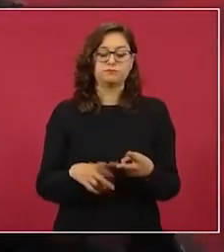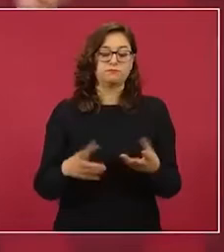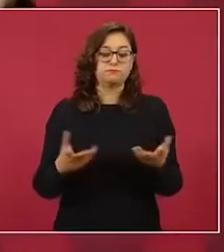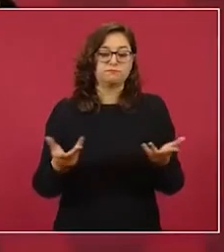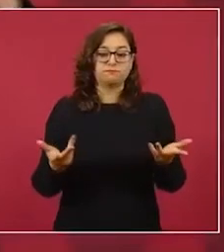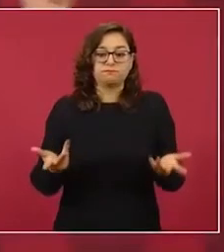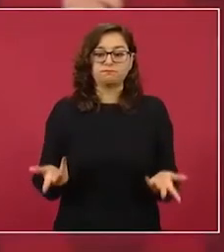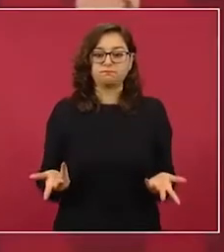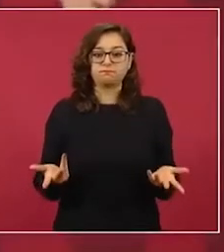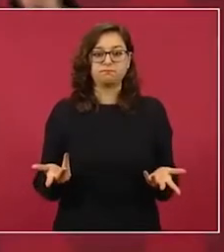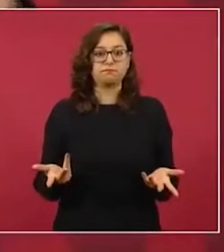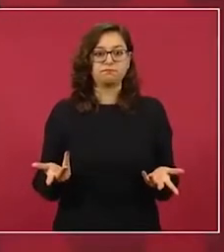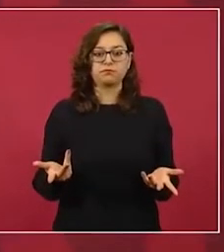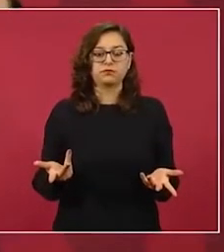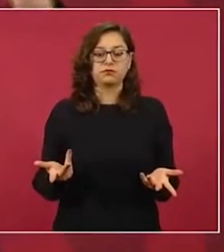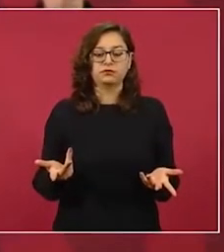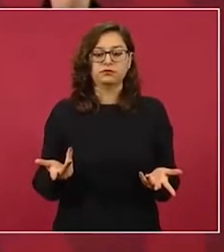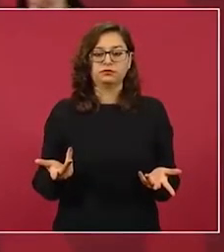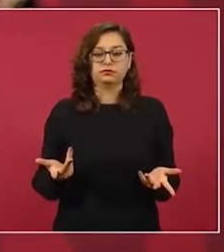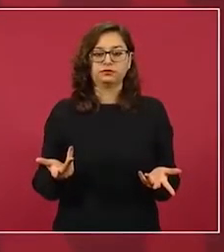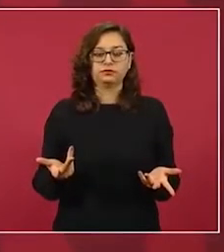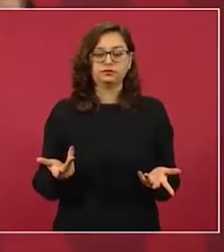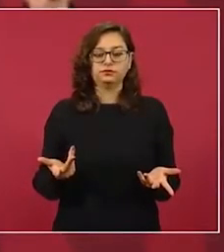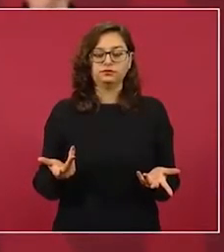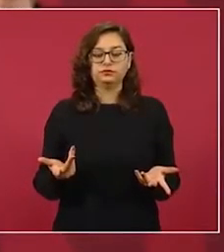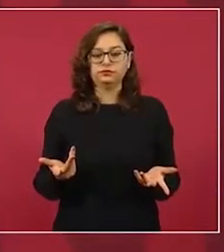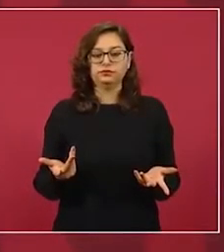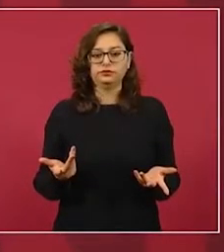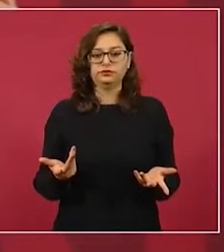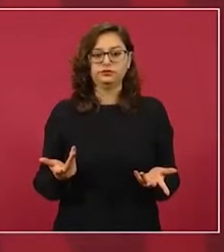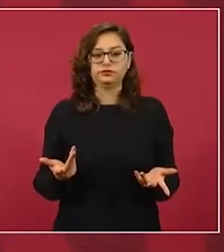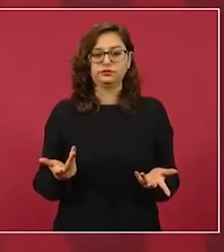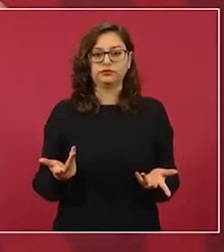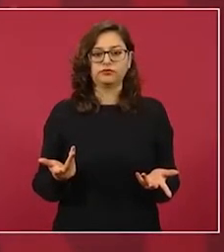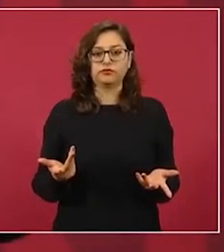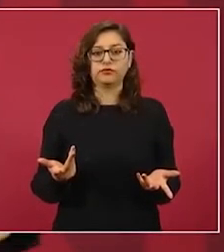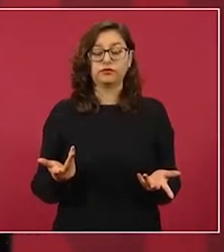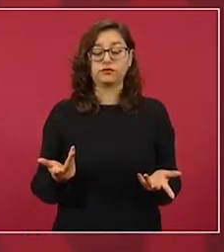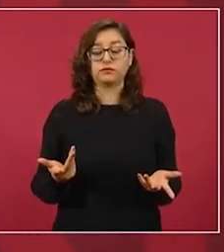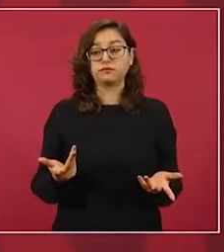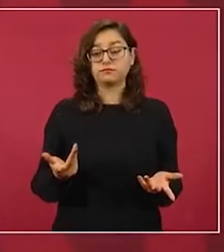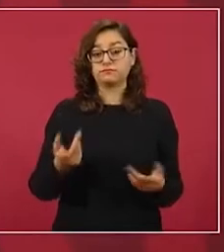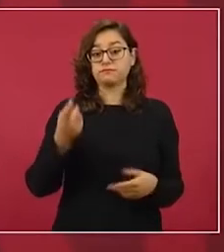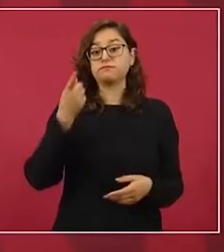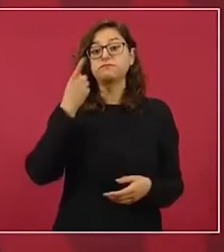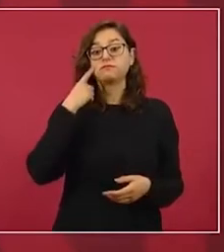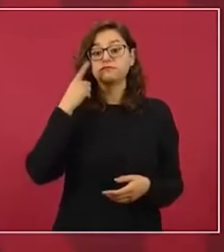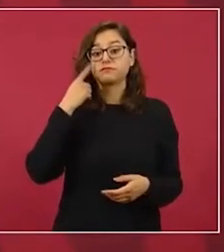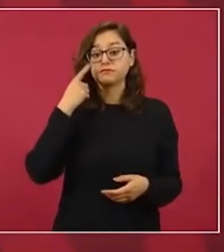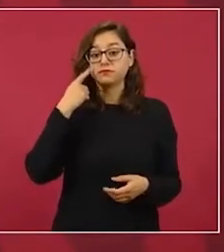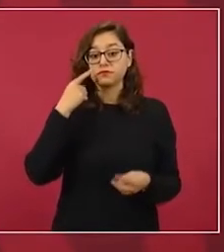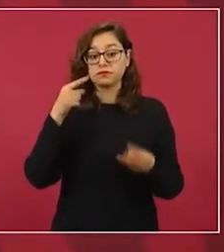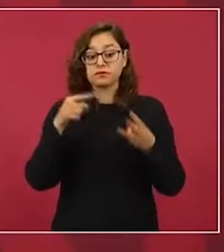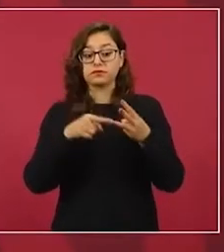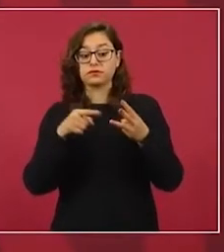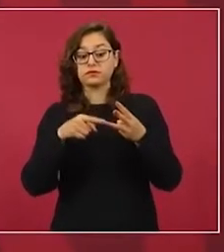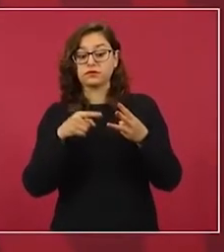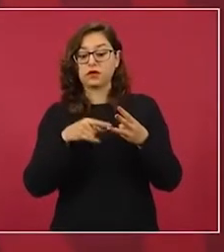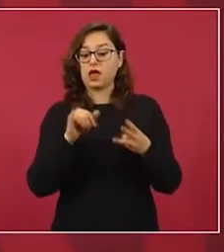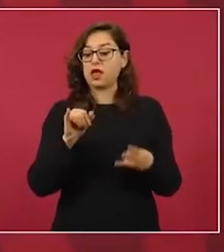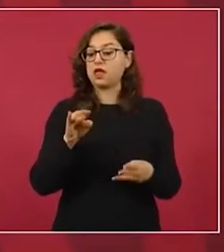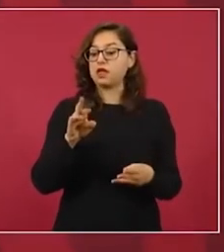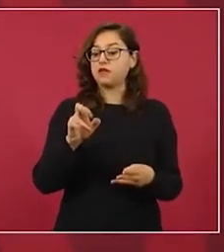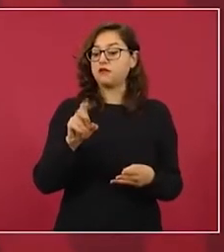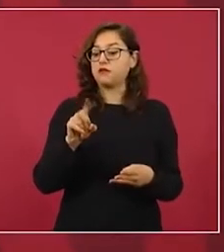la empresa monopólica.